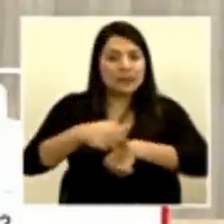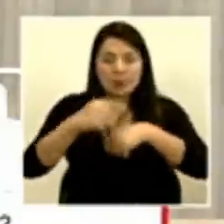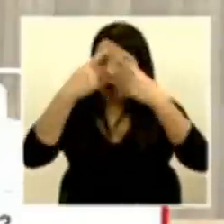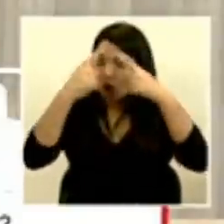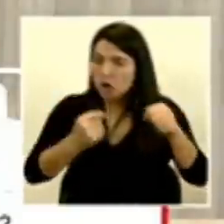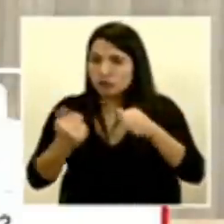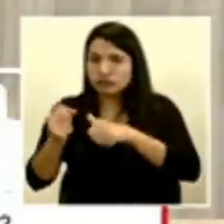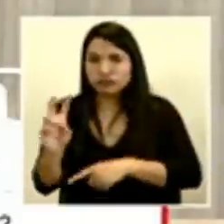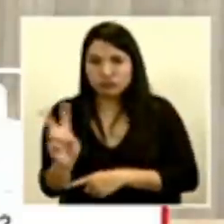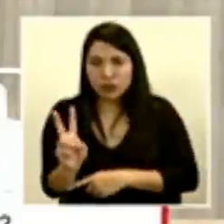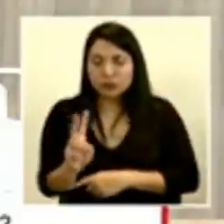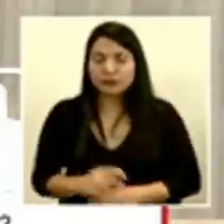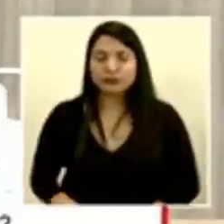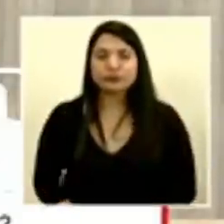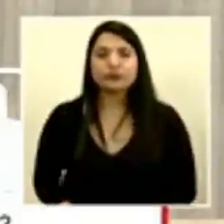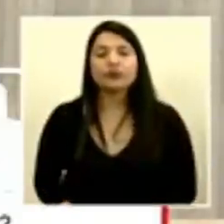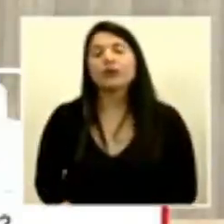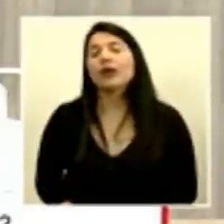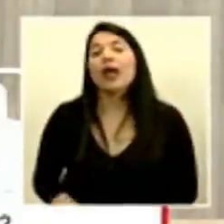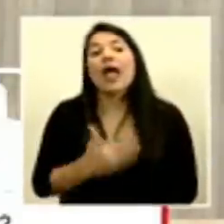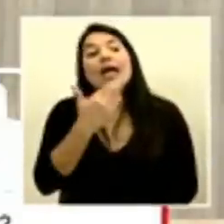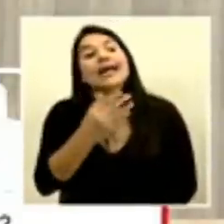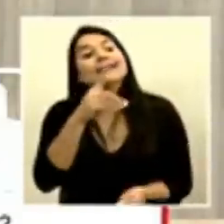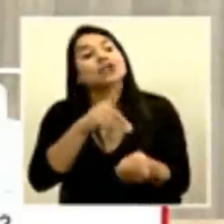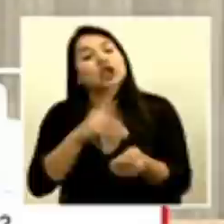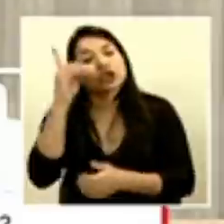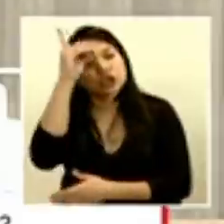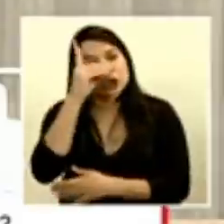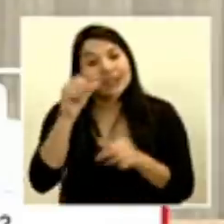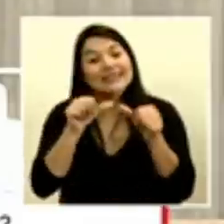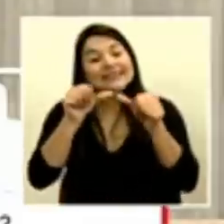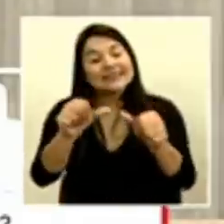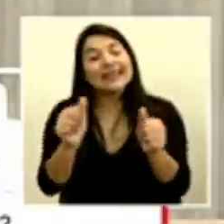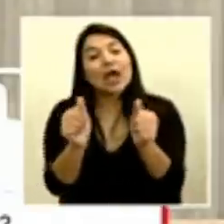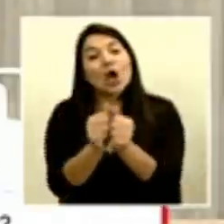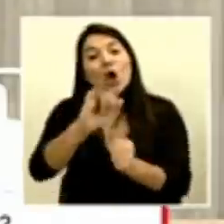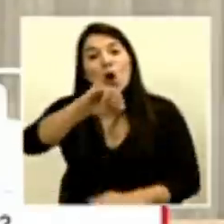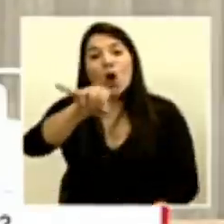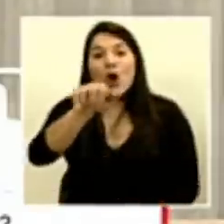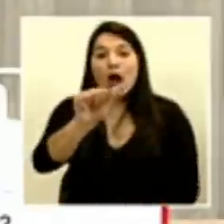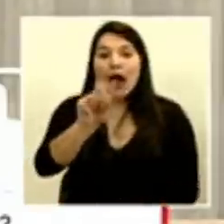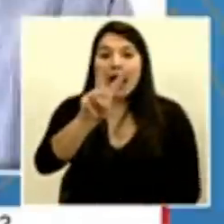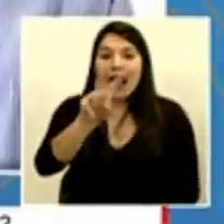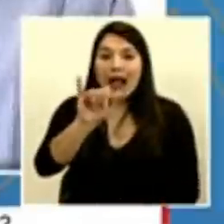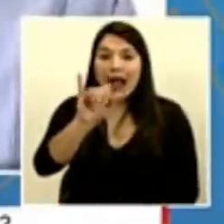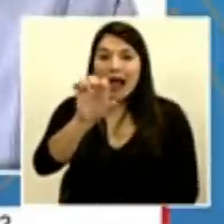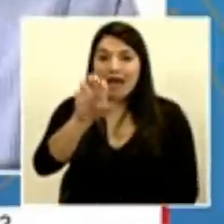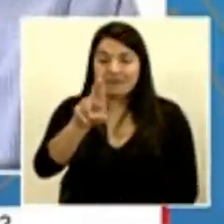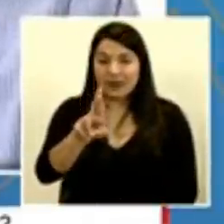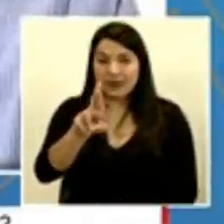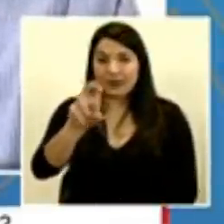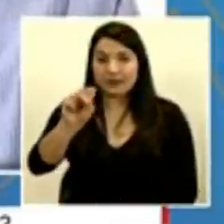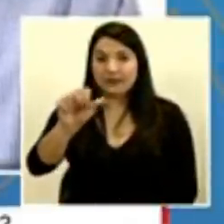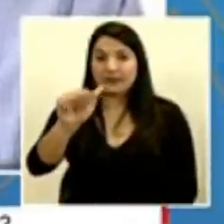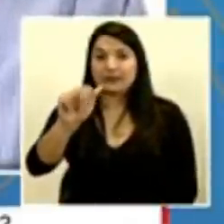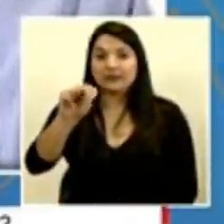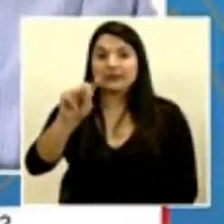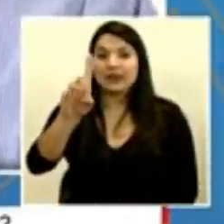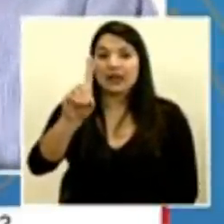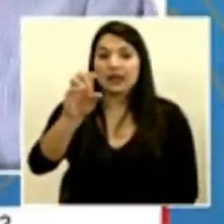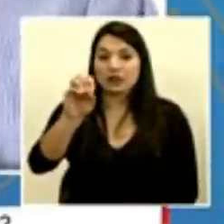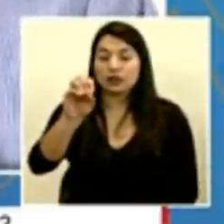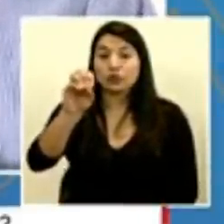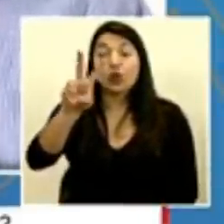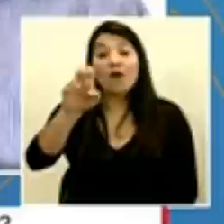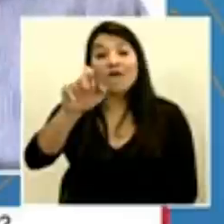Muchas gracias, doctor Salas. Continuamos con el colega Javier Sandoval, de Sociable Comunicaciones, que hace su consulta.